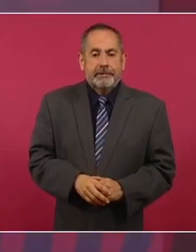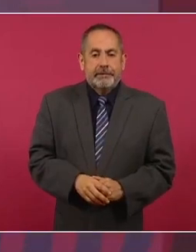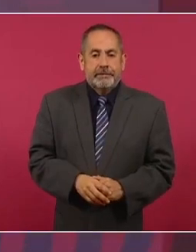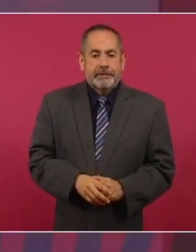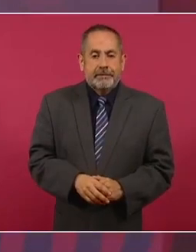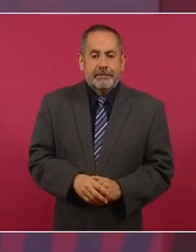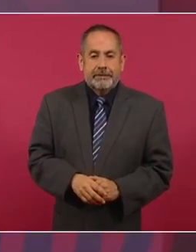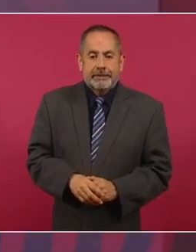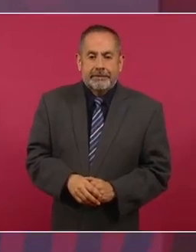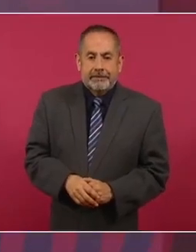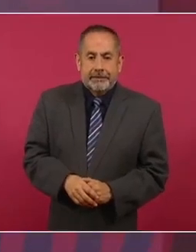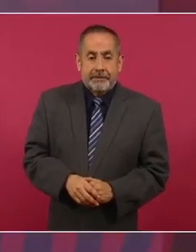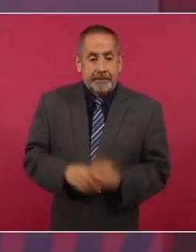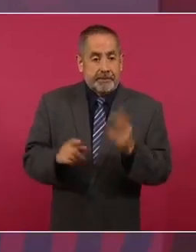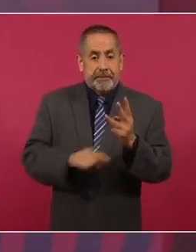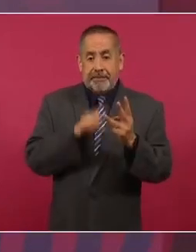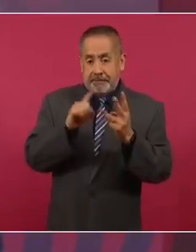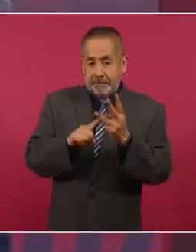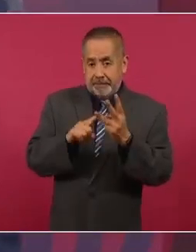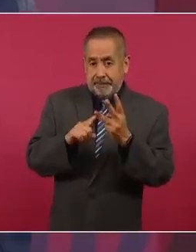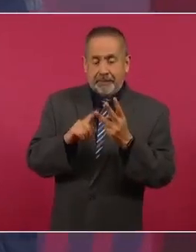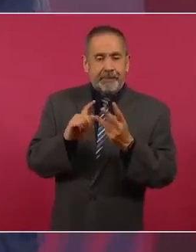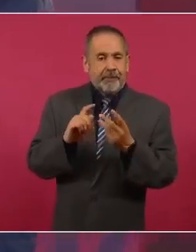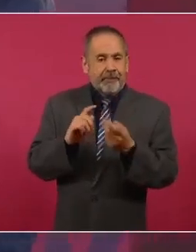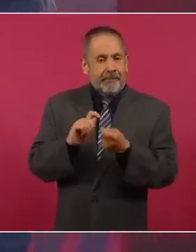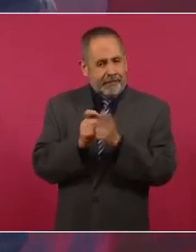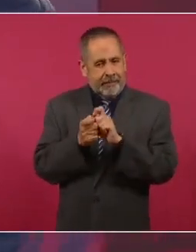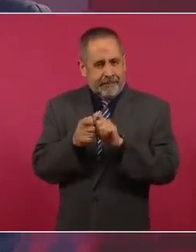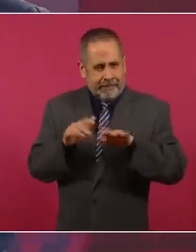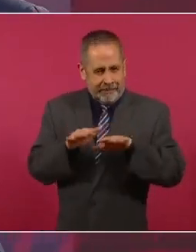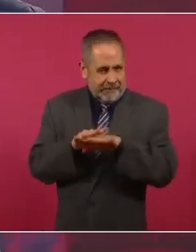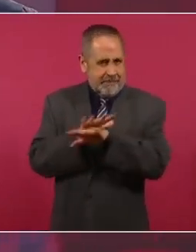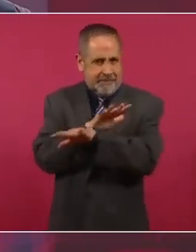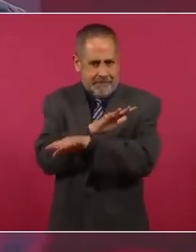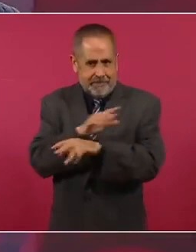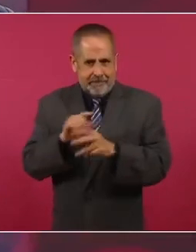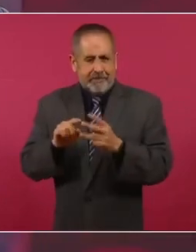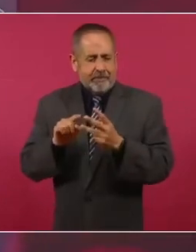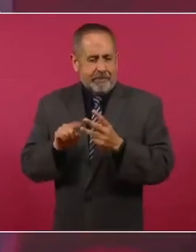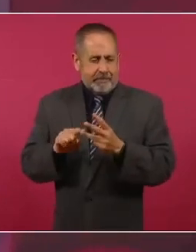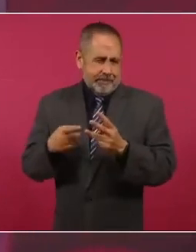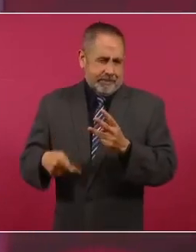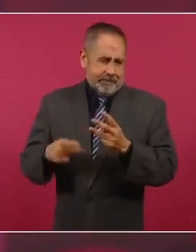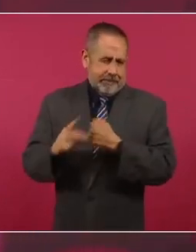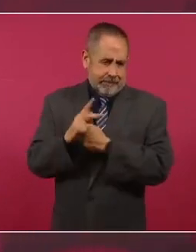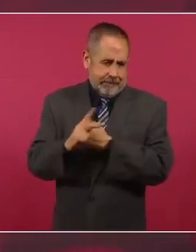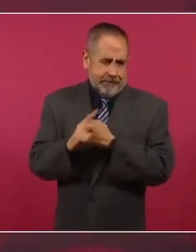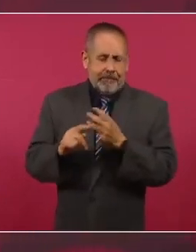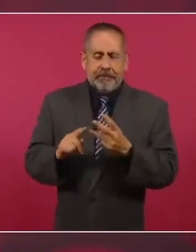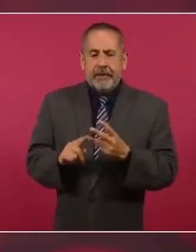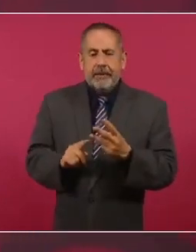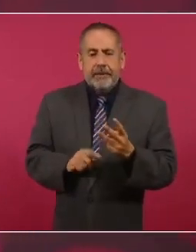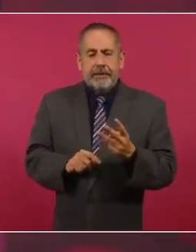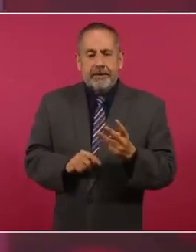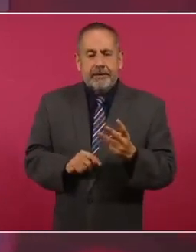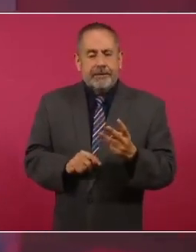La tercera transformación que